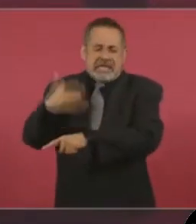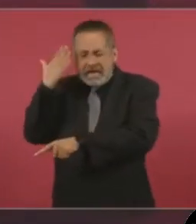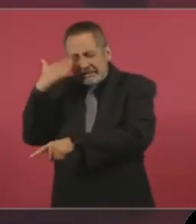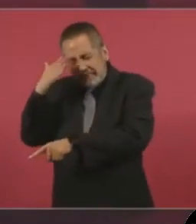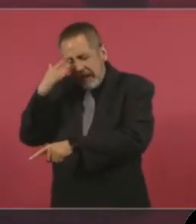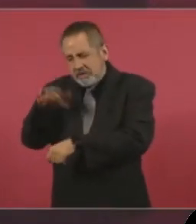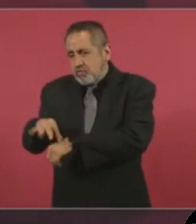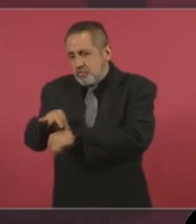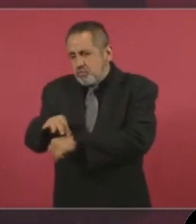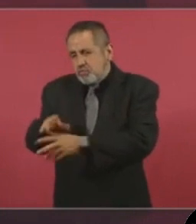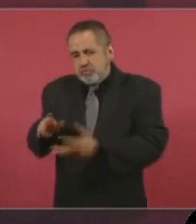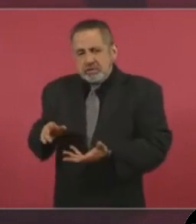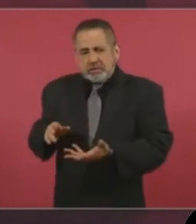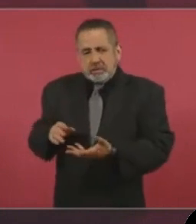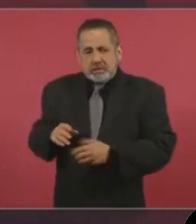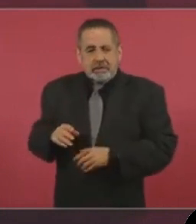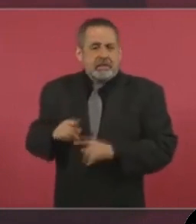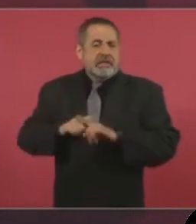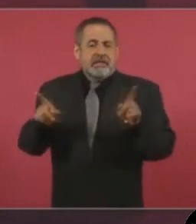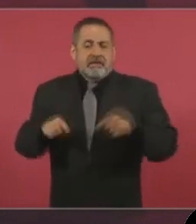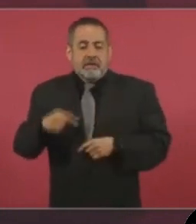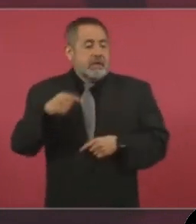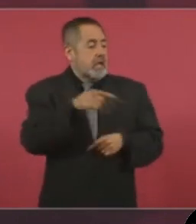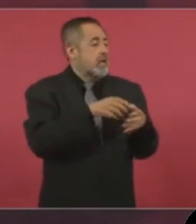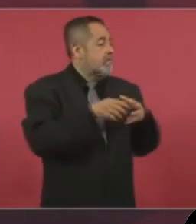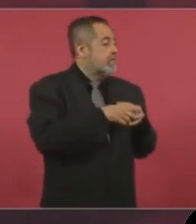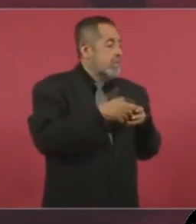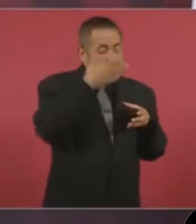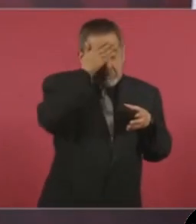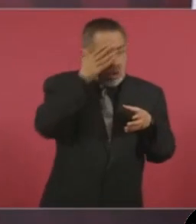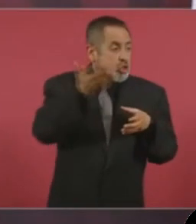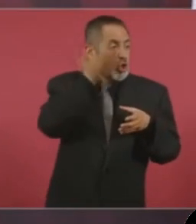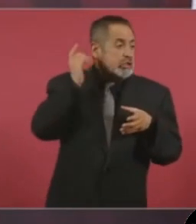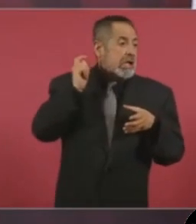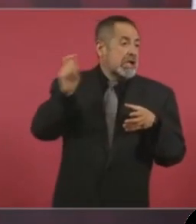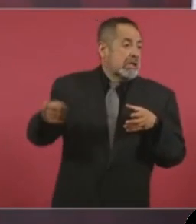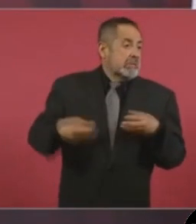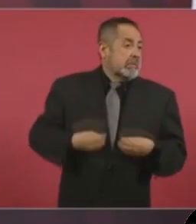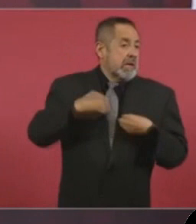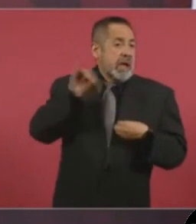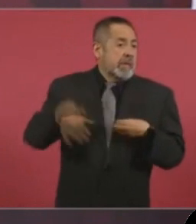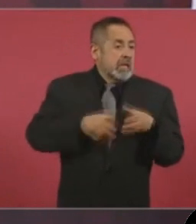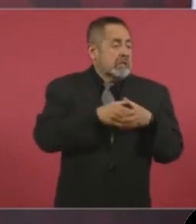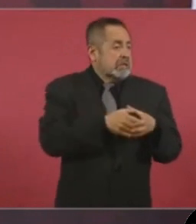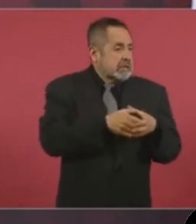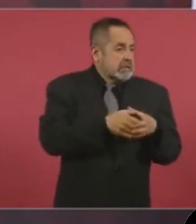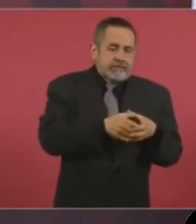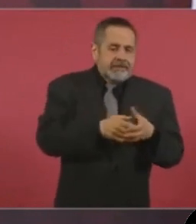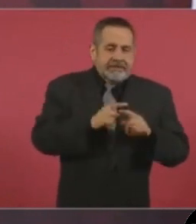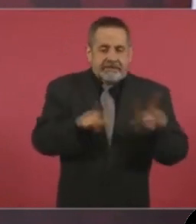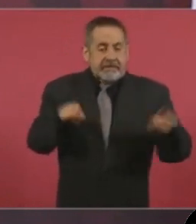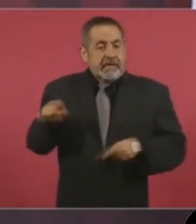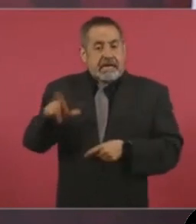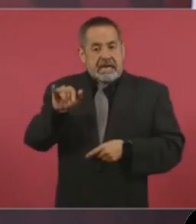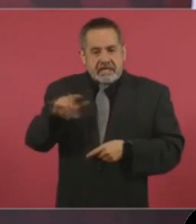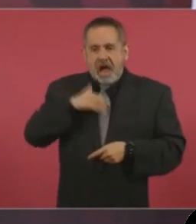es de la élite, ya con eso vamos